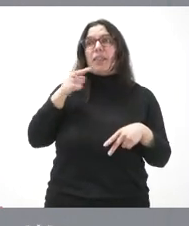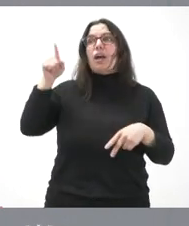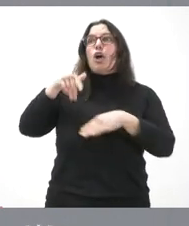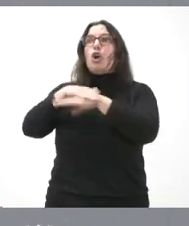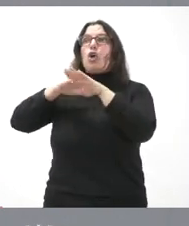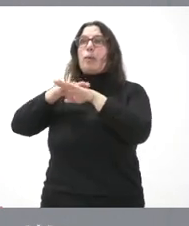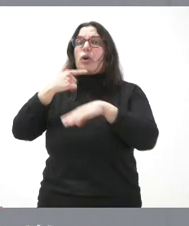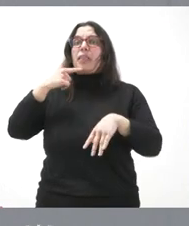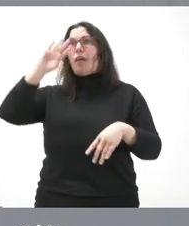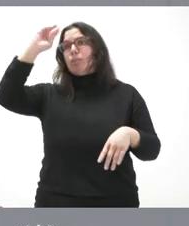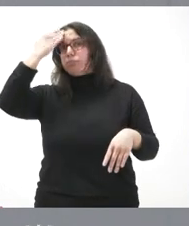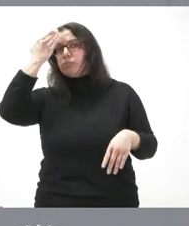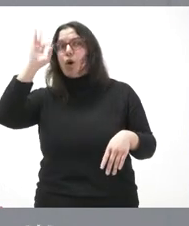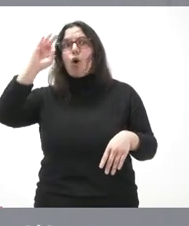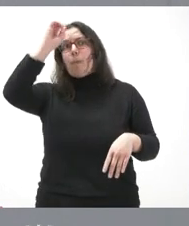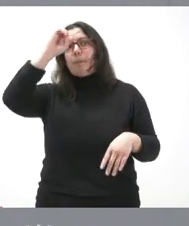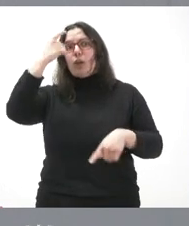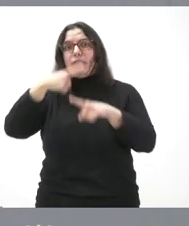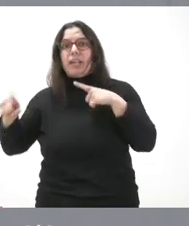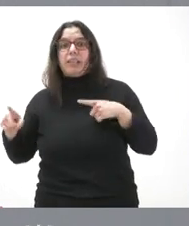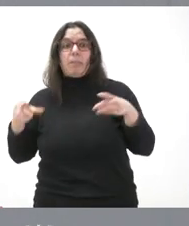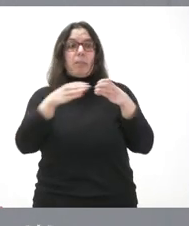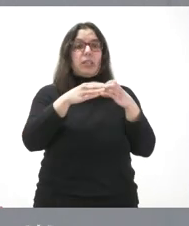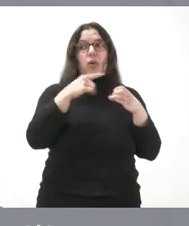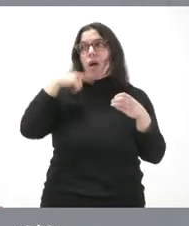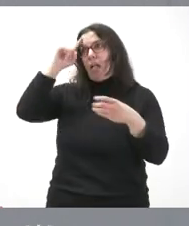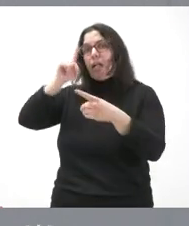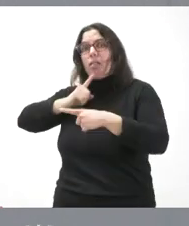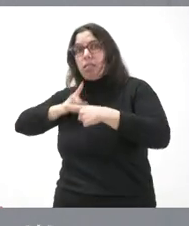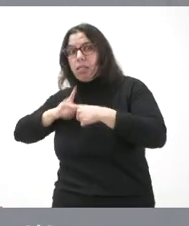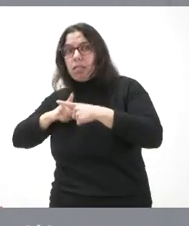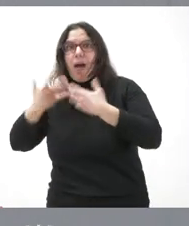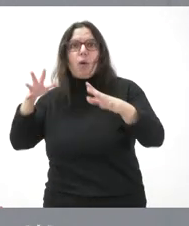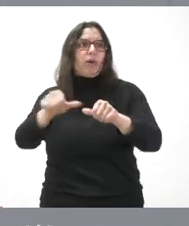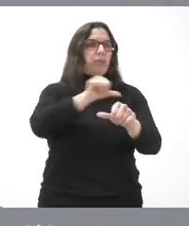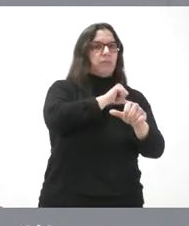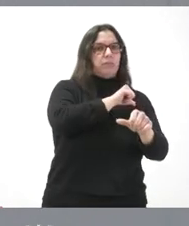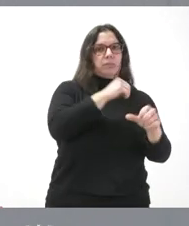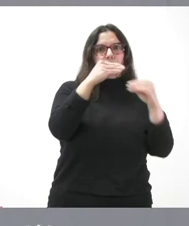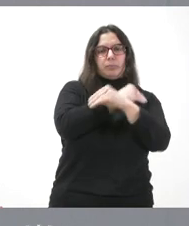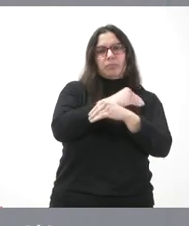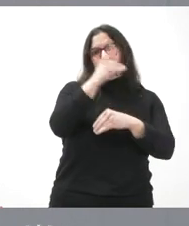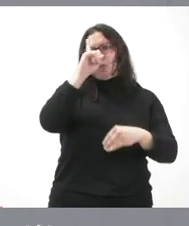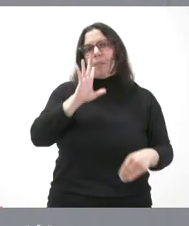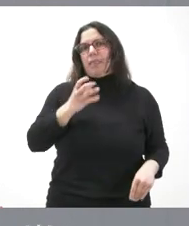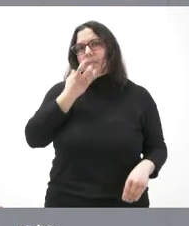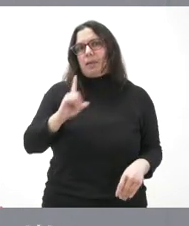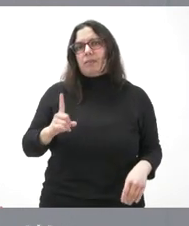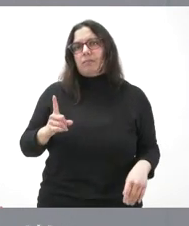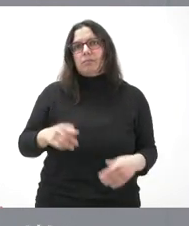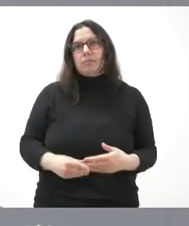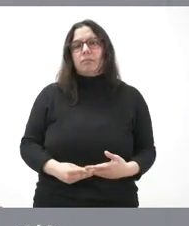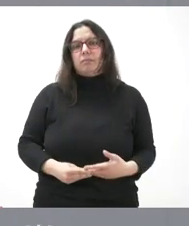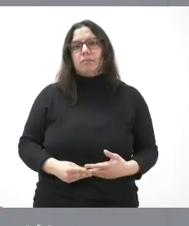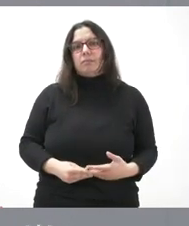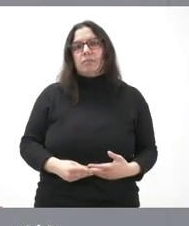y cambie de opinión o tenga una opinión concreta y ese partido político diga todo lo que defendía antes, dejo de defenderlo ahora, no me parece bien. Nosotros,